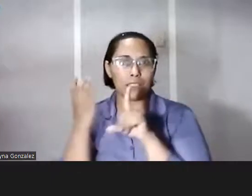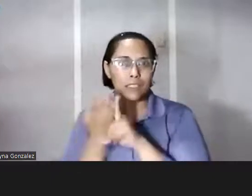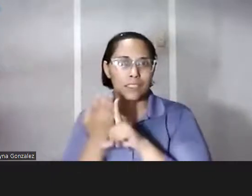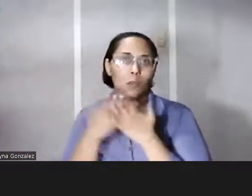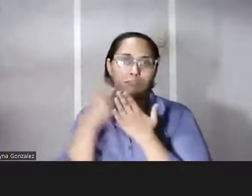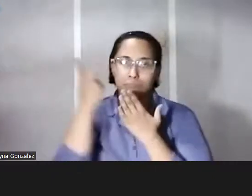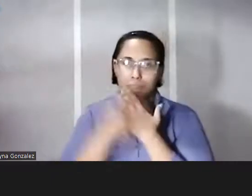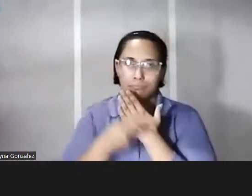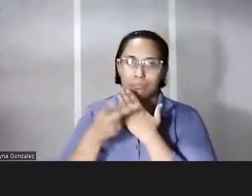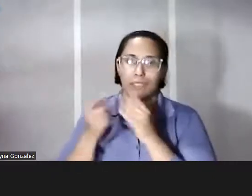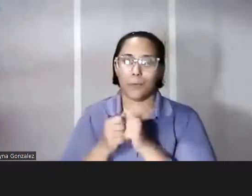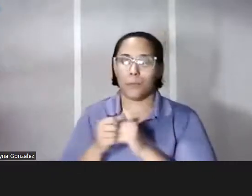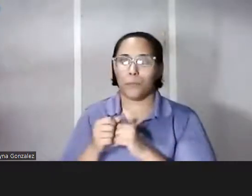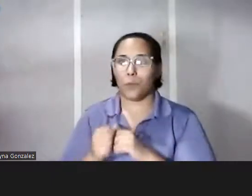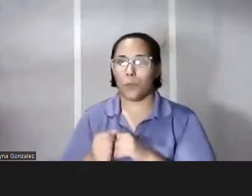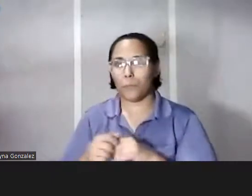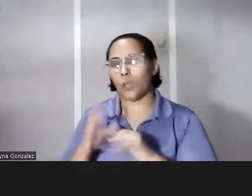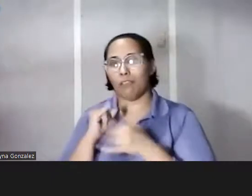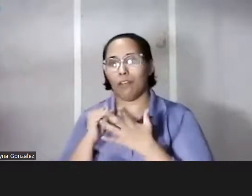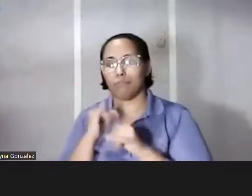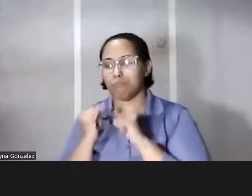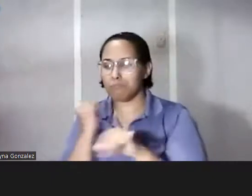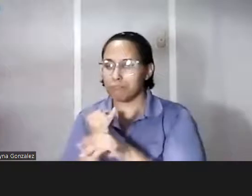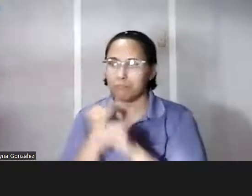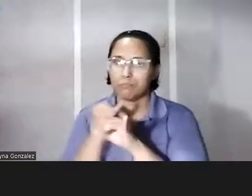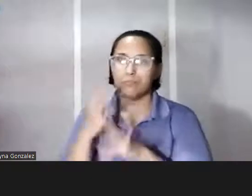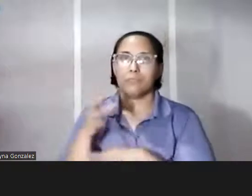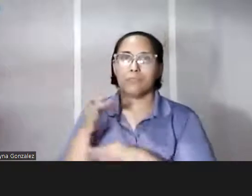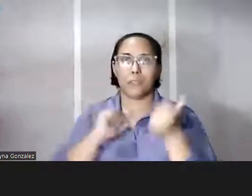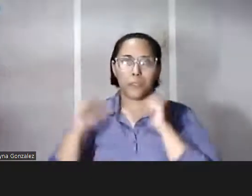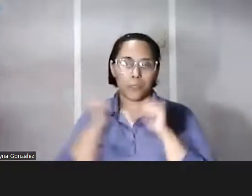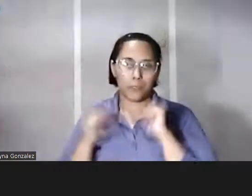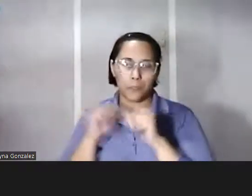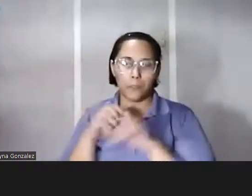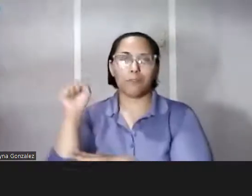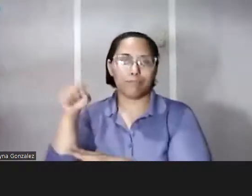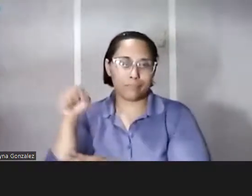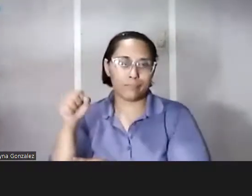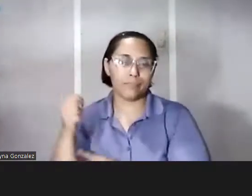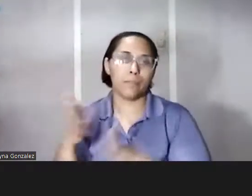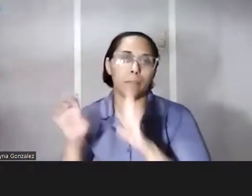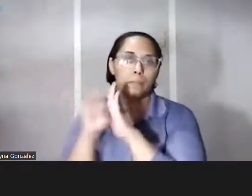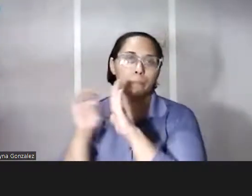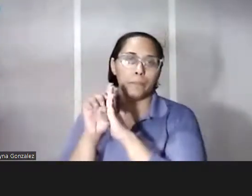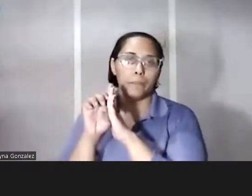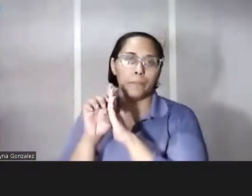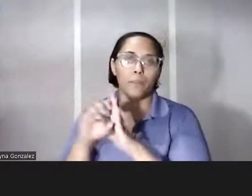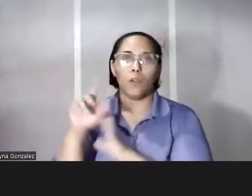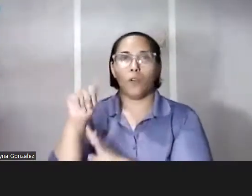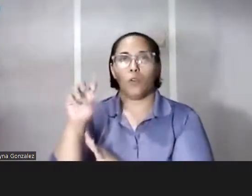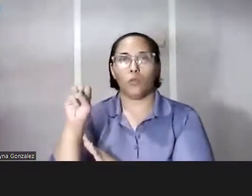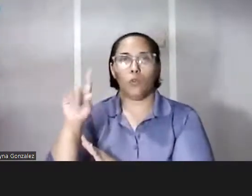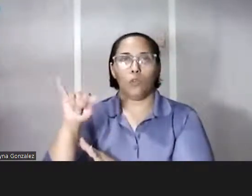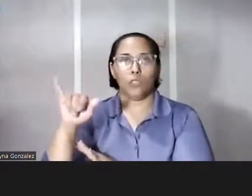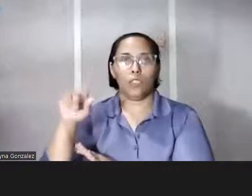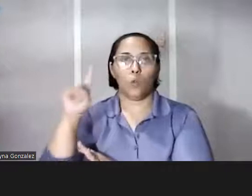no tiene que ver con intervenciones artísticas pero sí con lo que se hace por ejemplo en Noti1 con